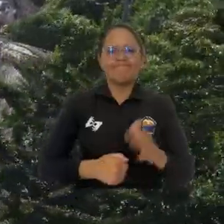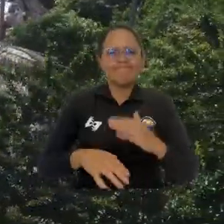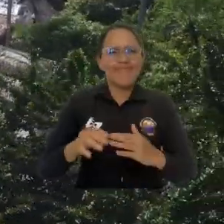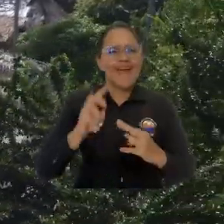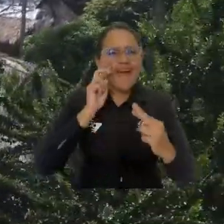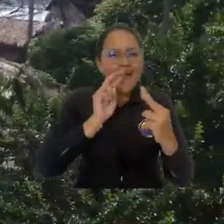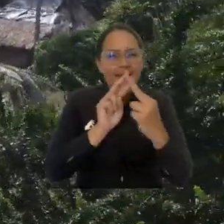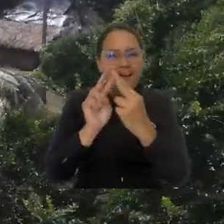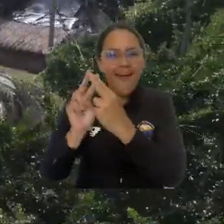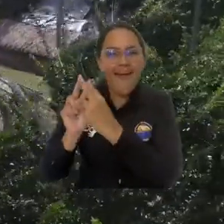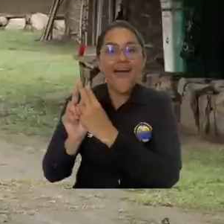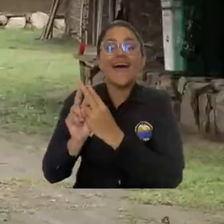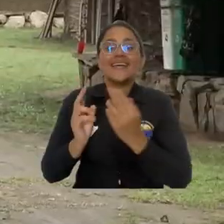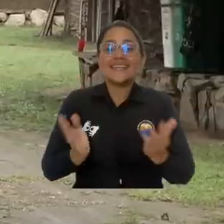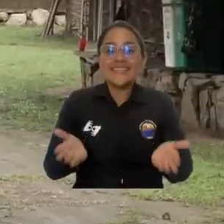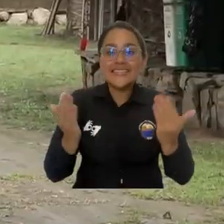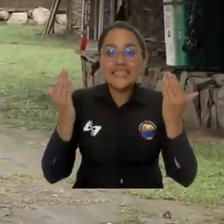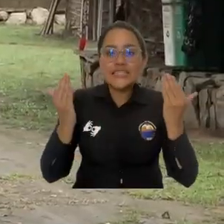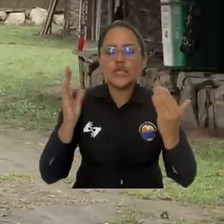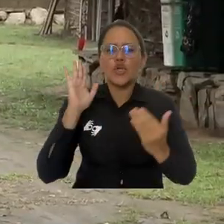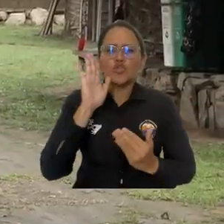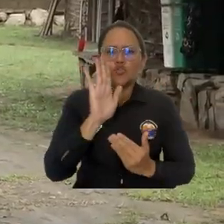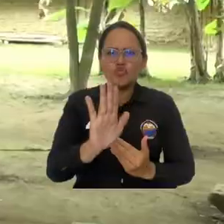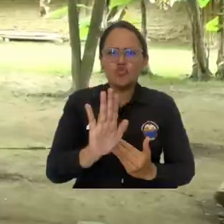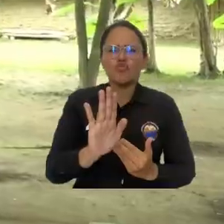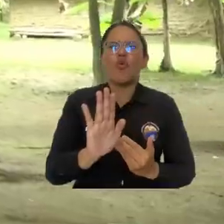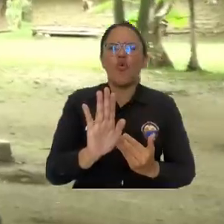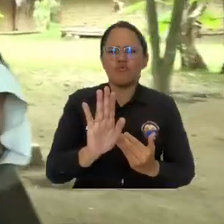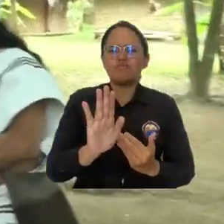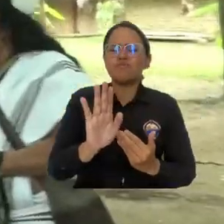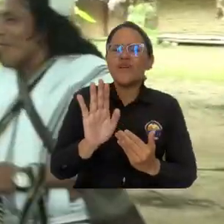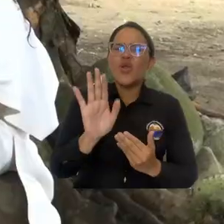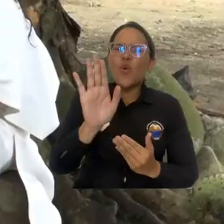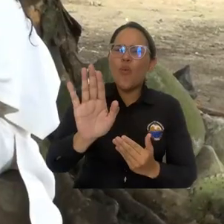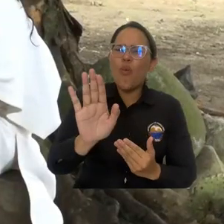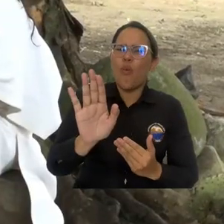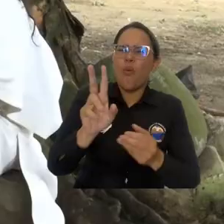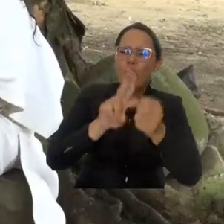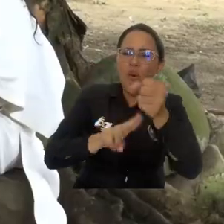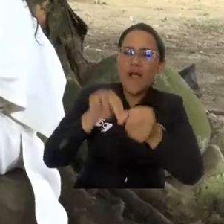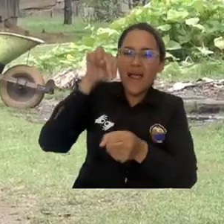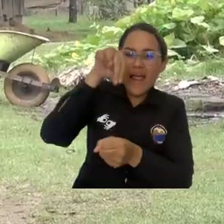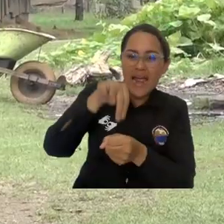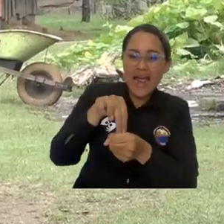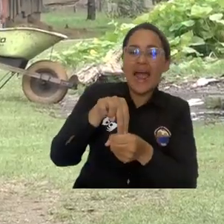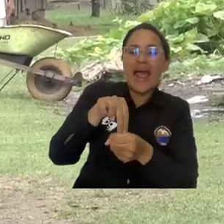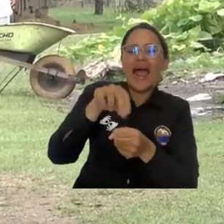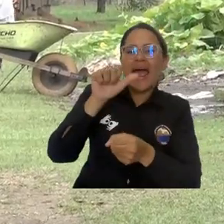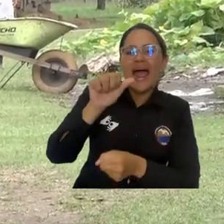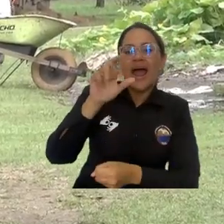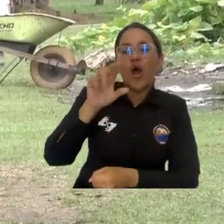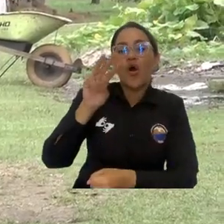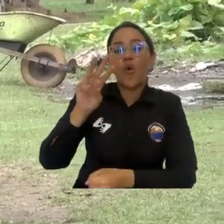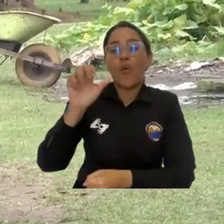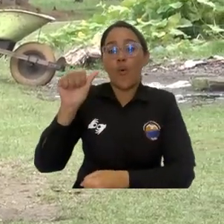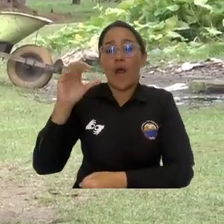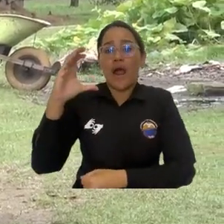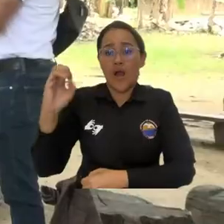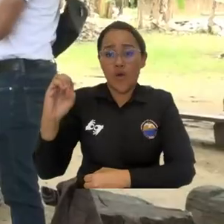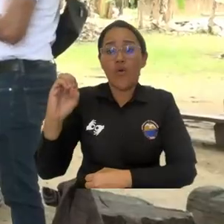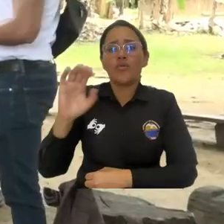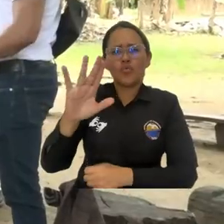El conocimiento a cortas distancias y el resguardo indígena aruaco Catanzama no estuvo lejos para la Universidad del Magdalena.